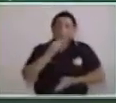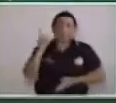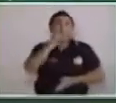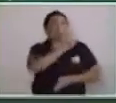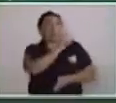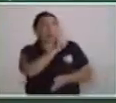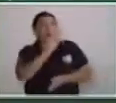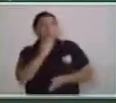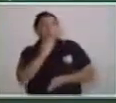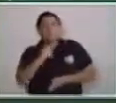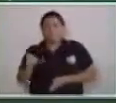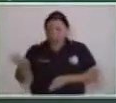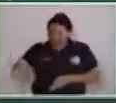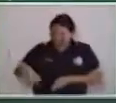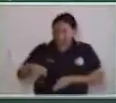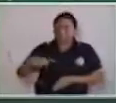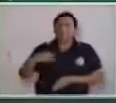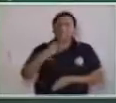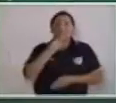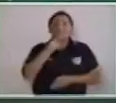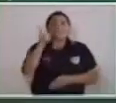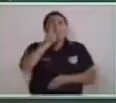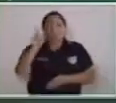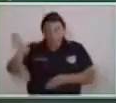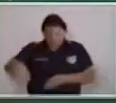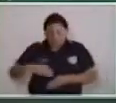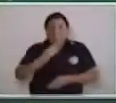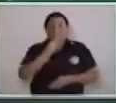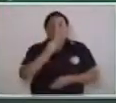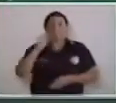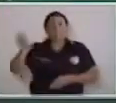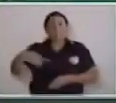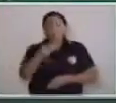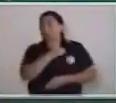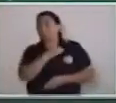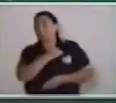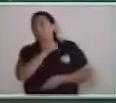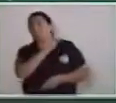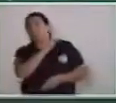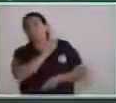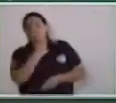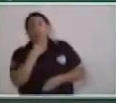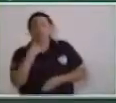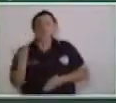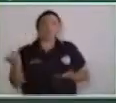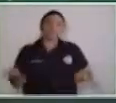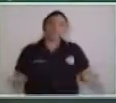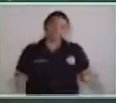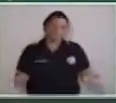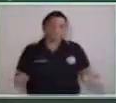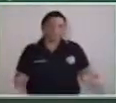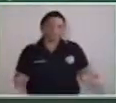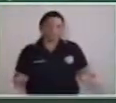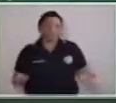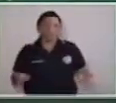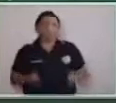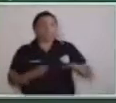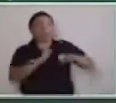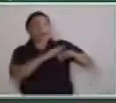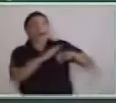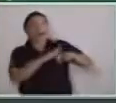Chivita! ¡Sal de ahí de ese lugar! ¡Sal de ahí, Chiva Chivita! ¡Sal de ahí de ese lugar!